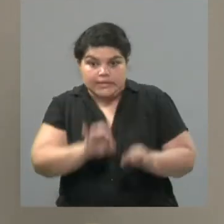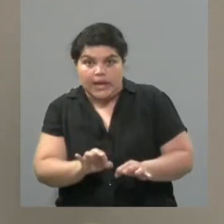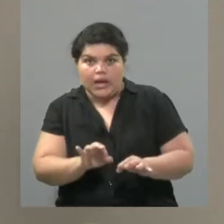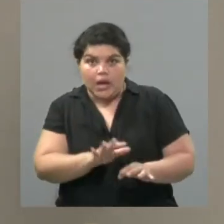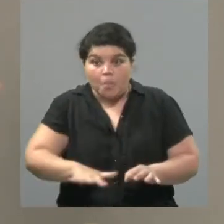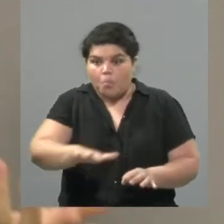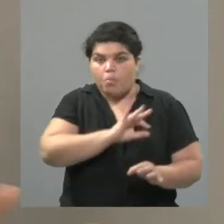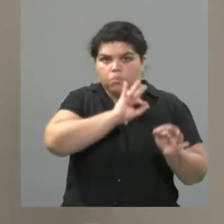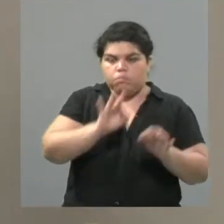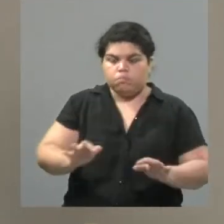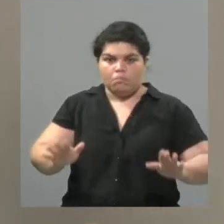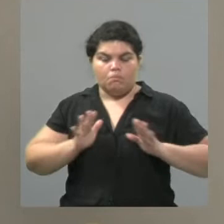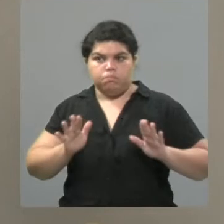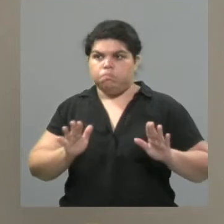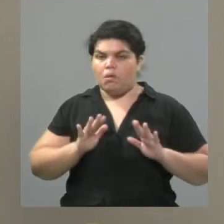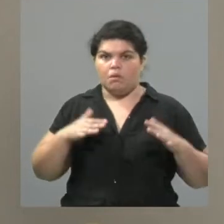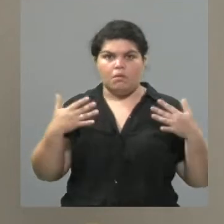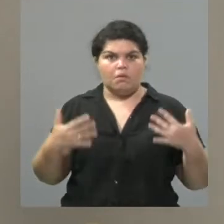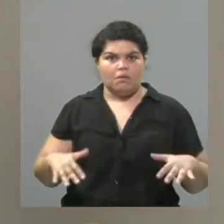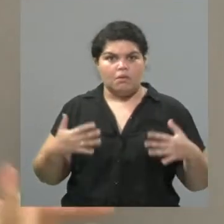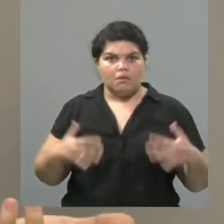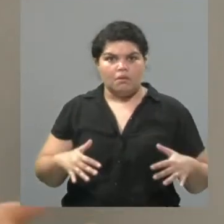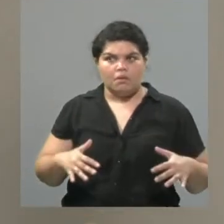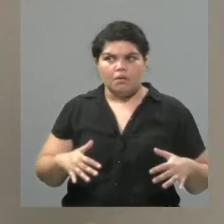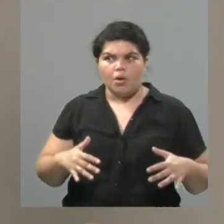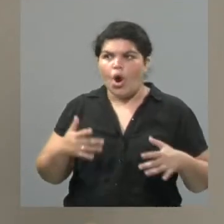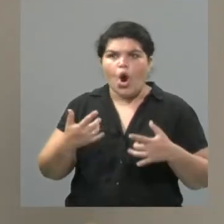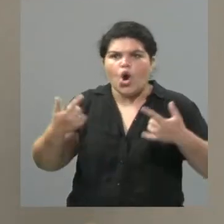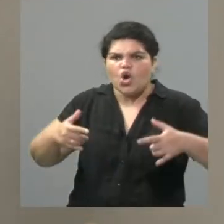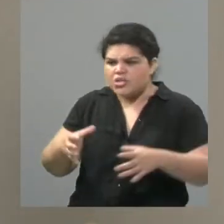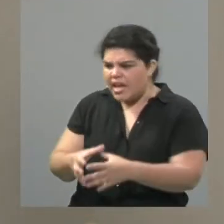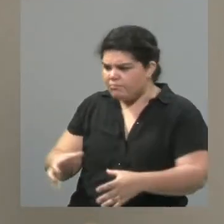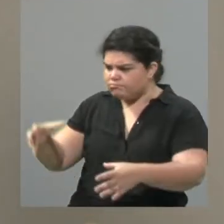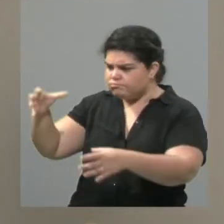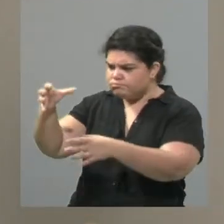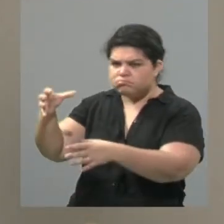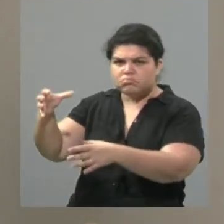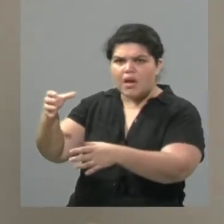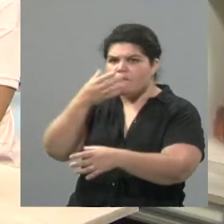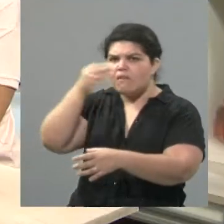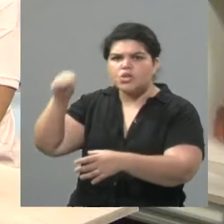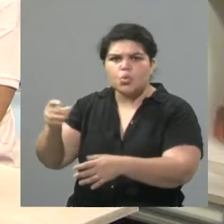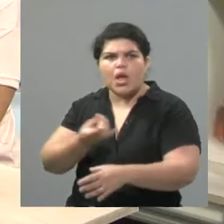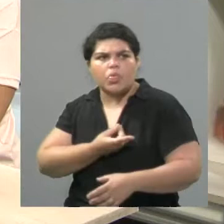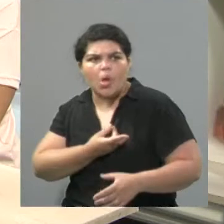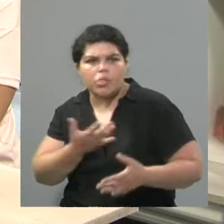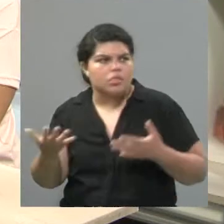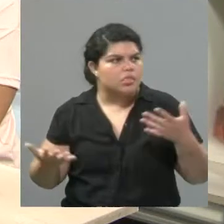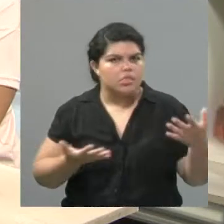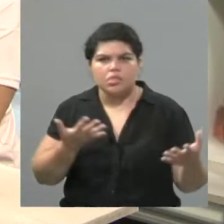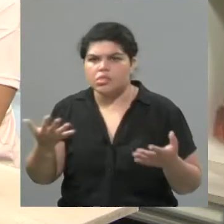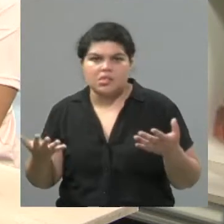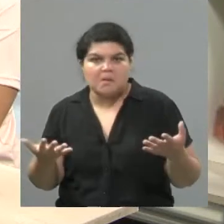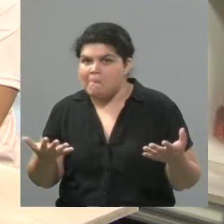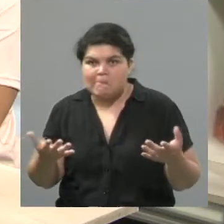caminábamos y no encontrábamos, por ejemplo, recipientes de basura y no entendíamos por qué. ¿A dónde tirar la basura? tirar la basura? tirar la basura?